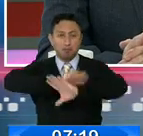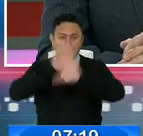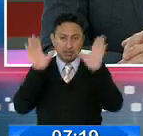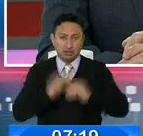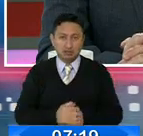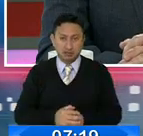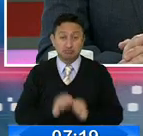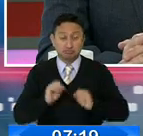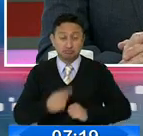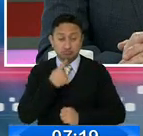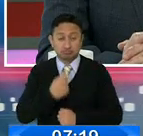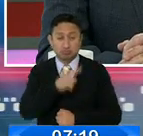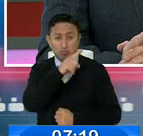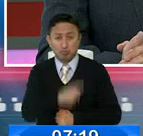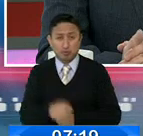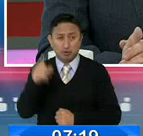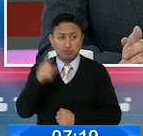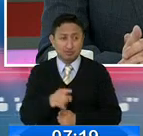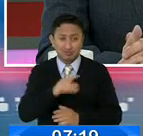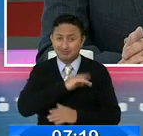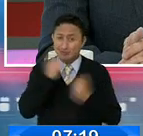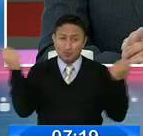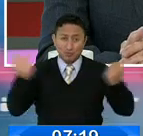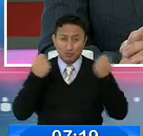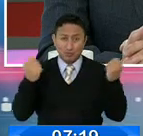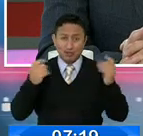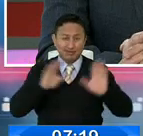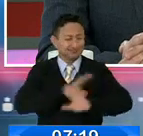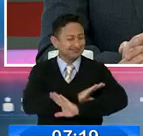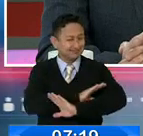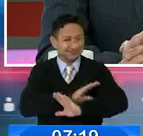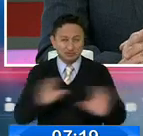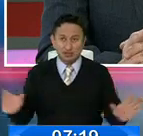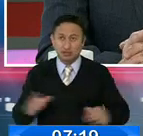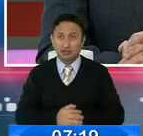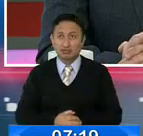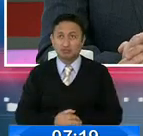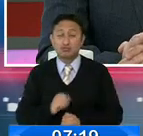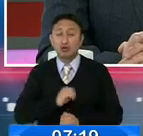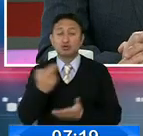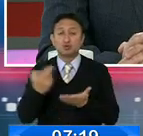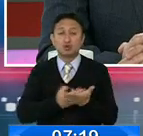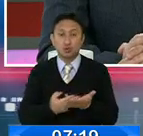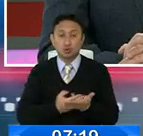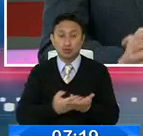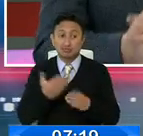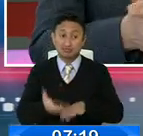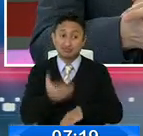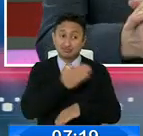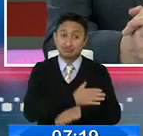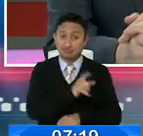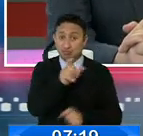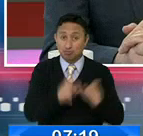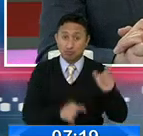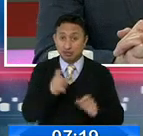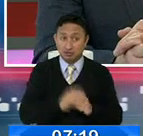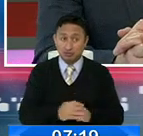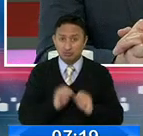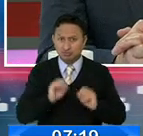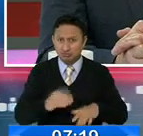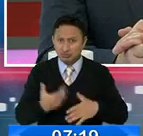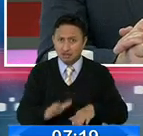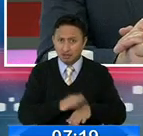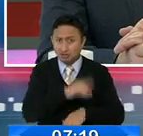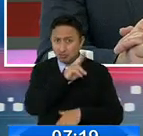la prohibición de todas las fiestas que pueden haberse dado o reuniones que antes las personas, pese a que ya estaban